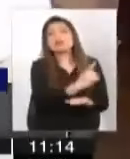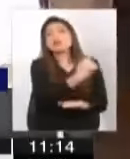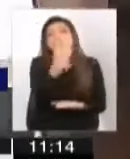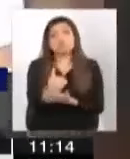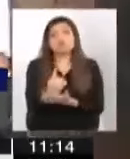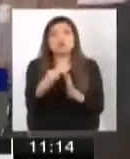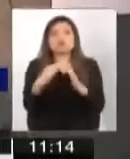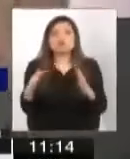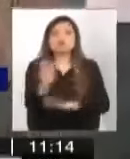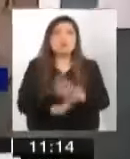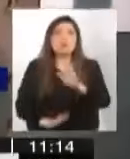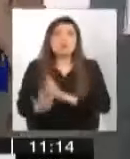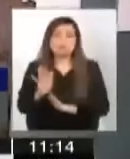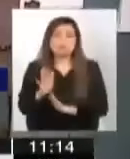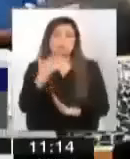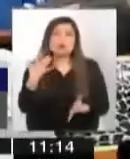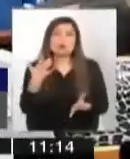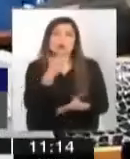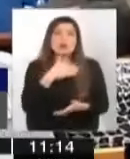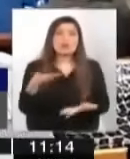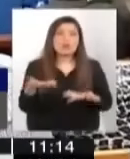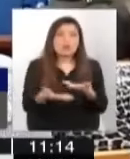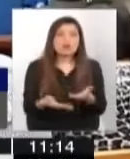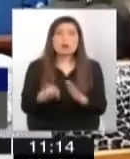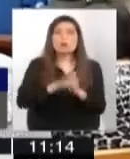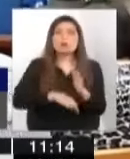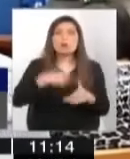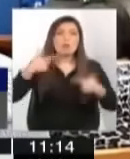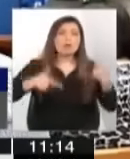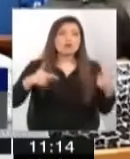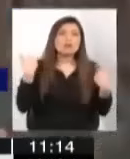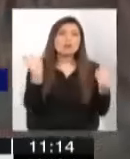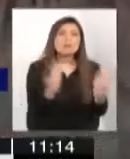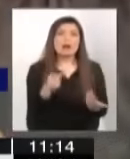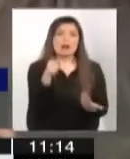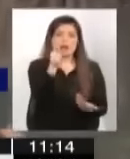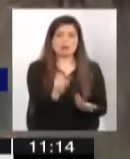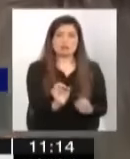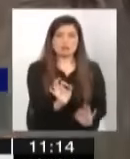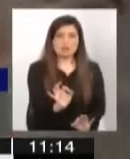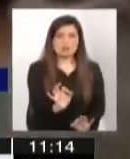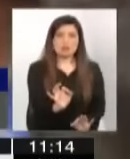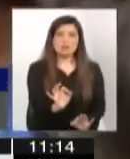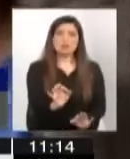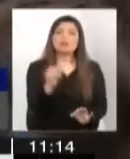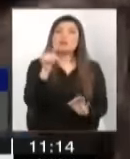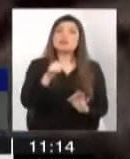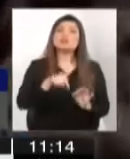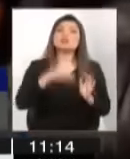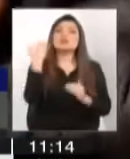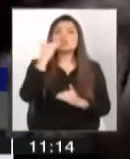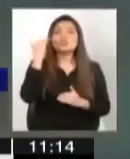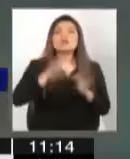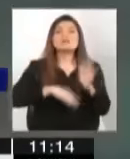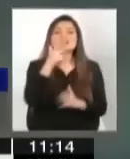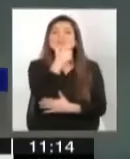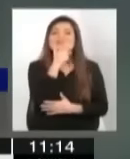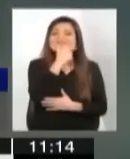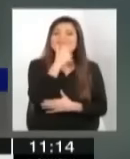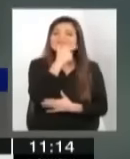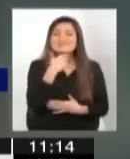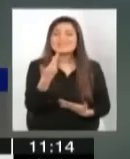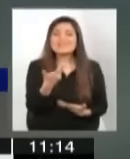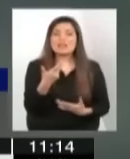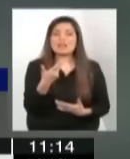programa, no ha habido una política hacia ellos. Por lo tanto, esos son los niños que hoy día más se cuestiona la opinión pública, porque son los que a ellos,